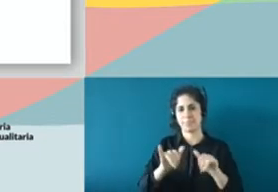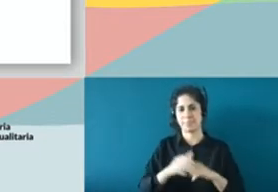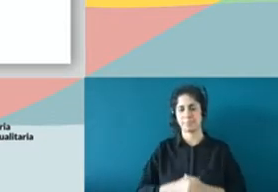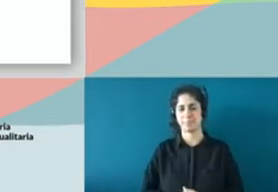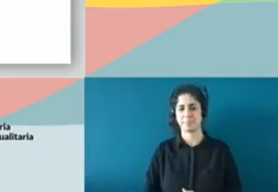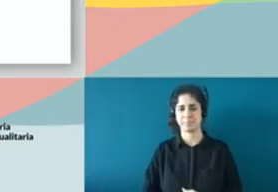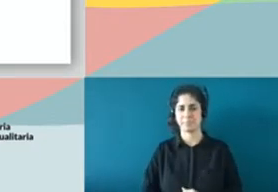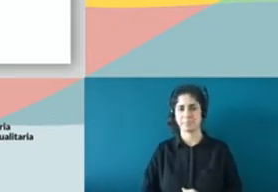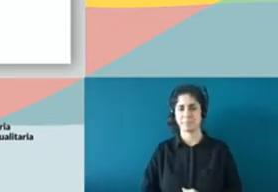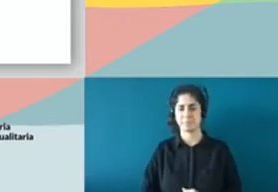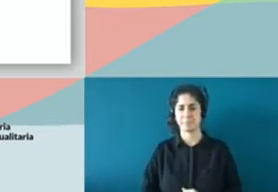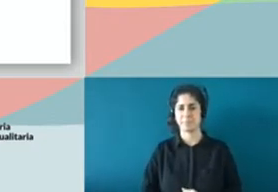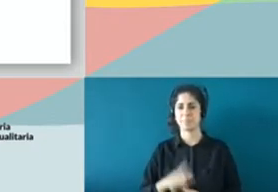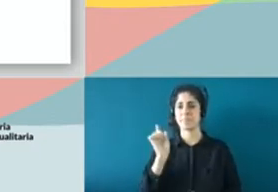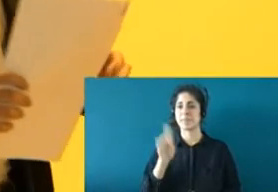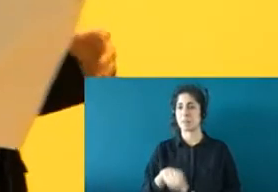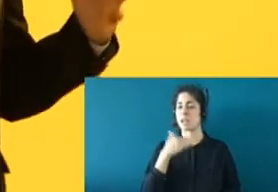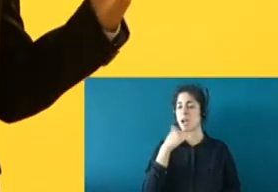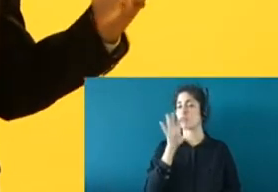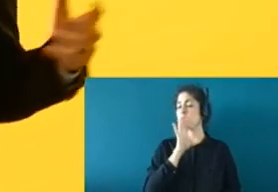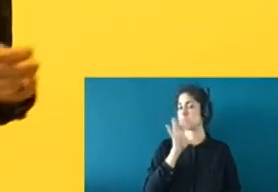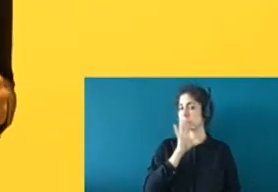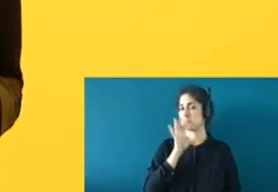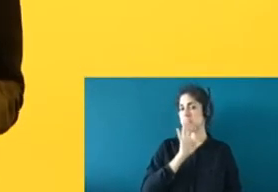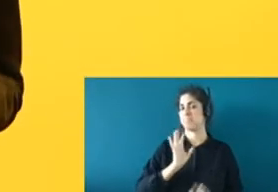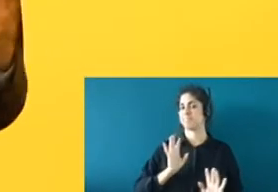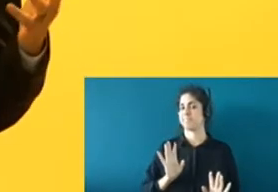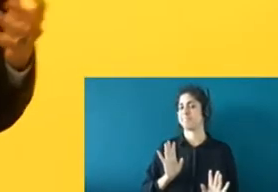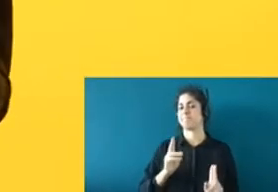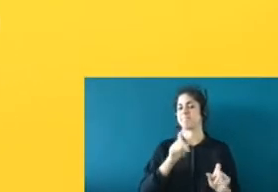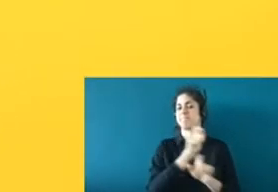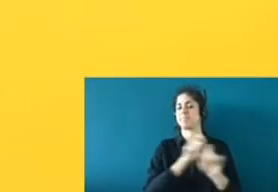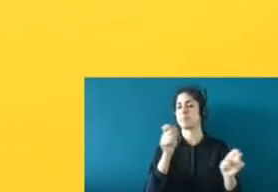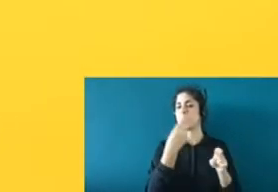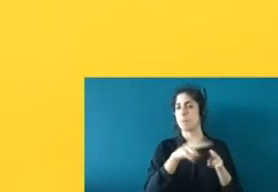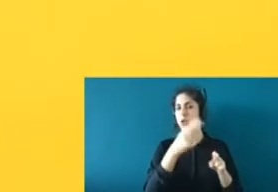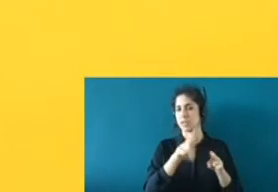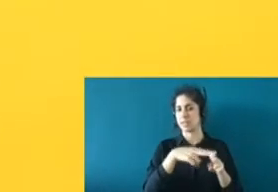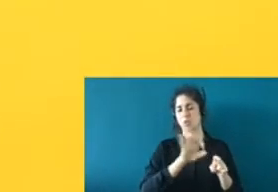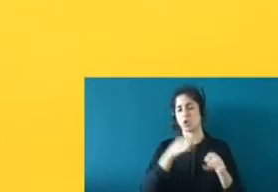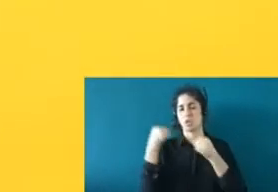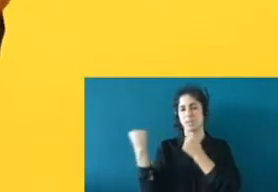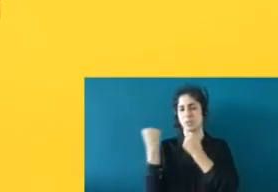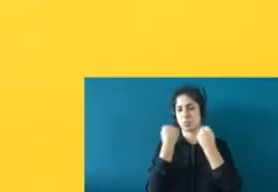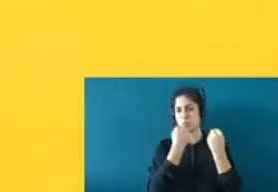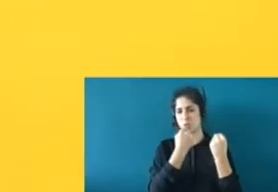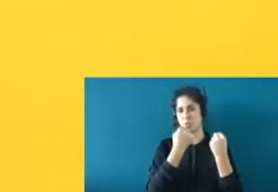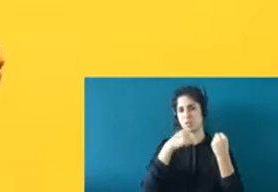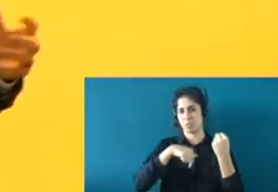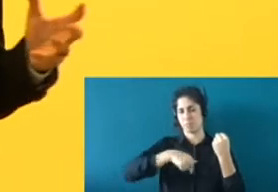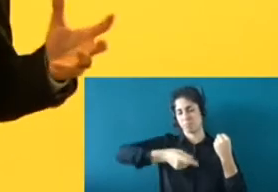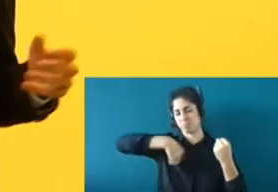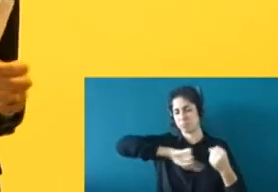También a mí hay una cosa que me llama la atención de nuestros políticos, de nuestras instituciones, que es cuando ocurre alguna